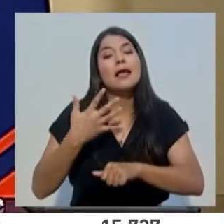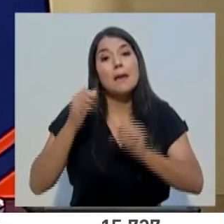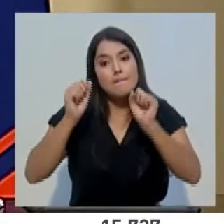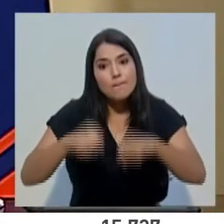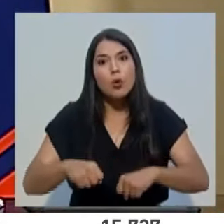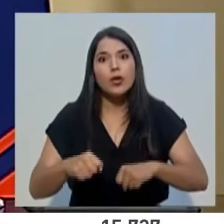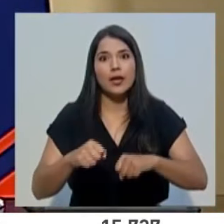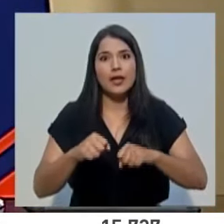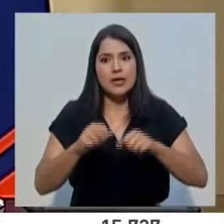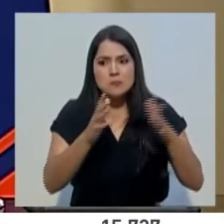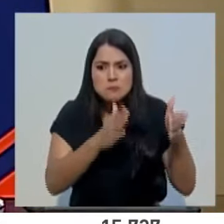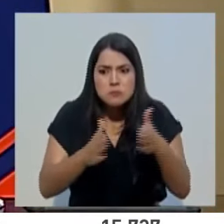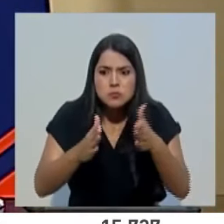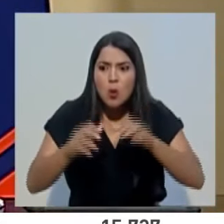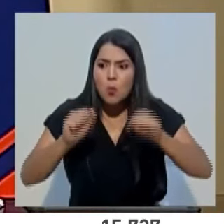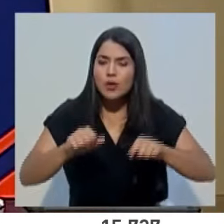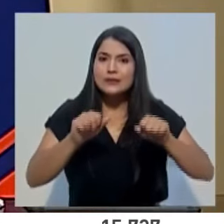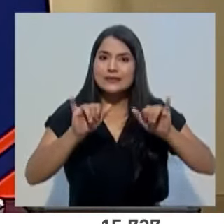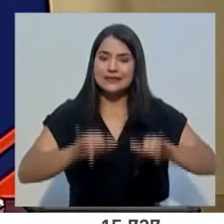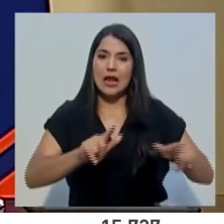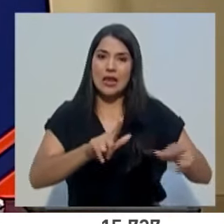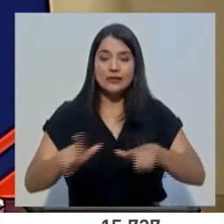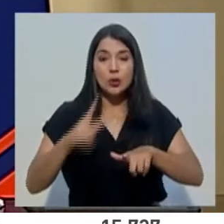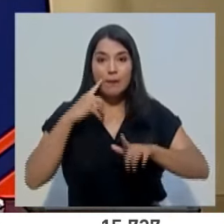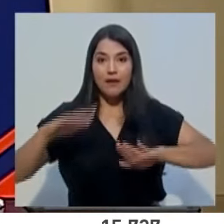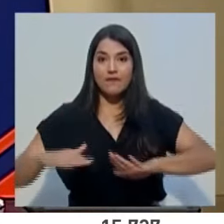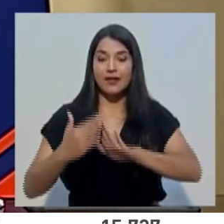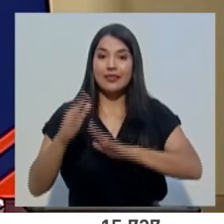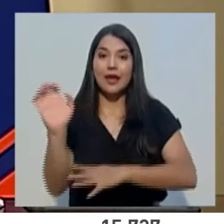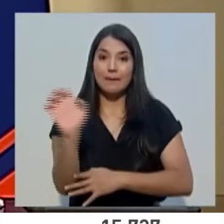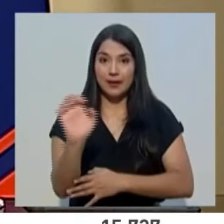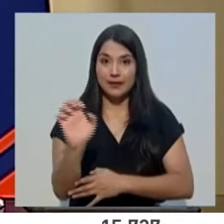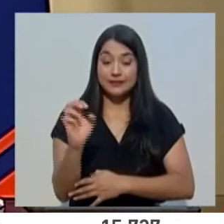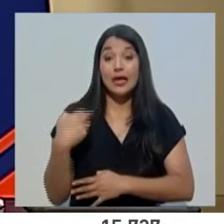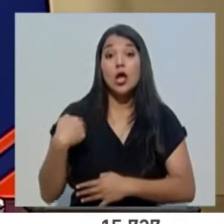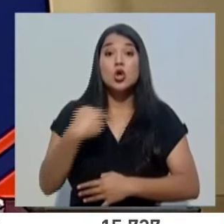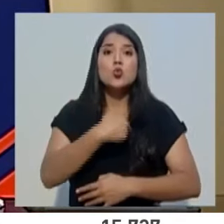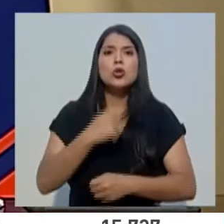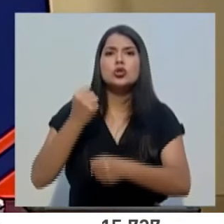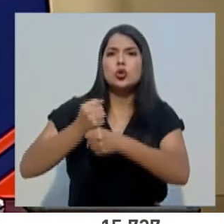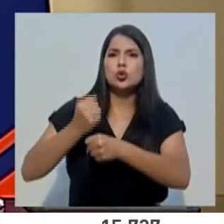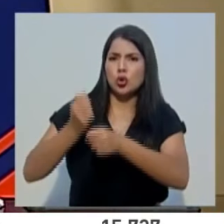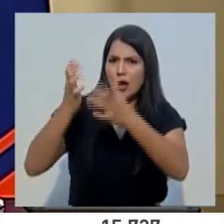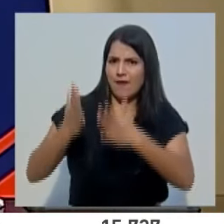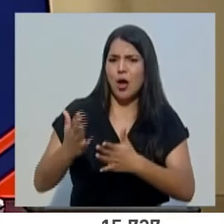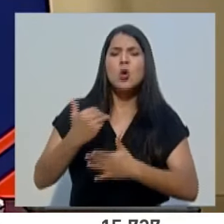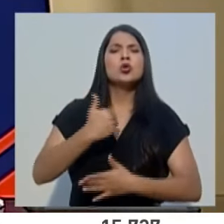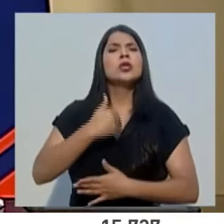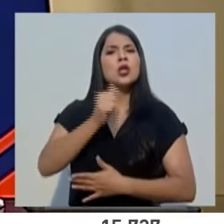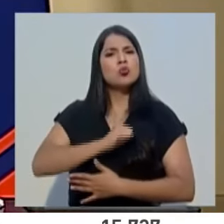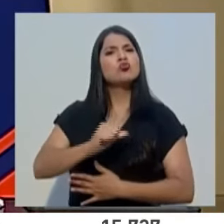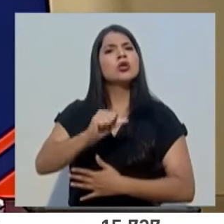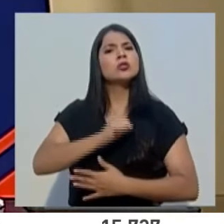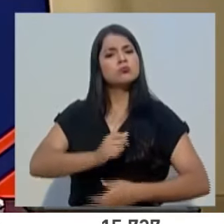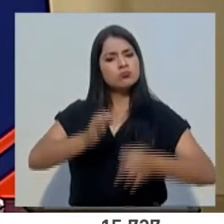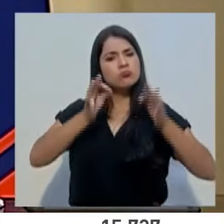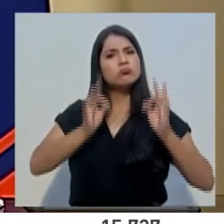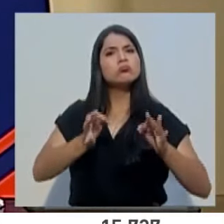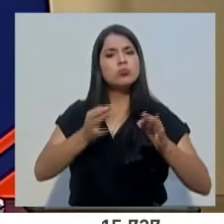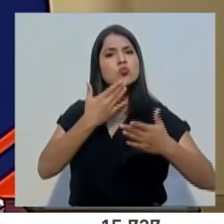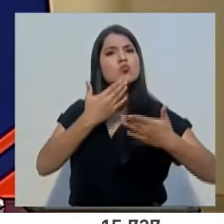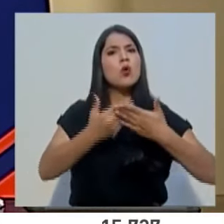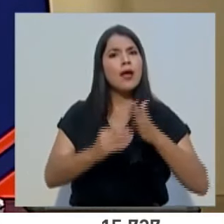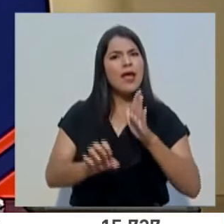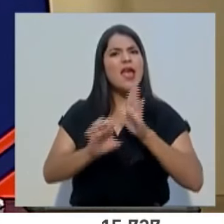preparativos y respuesta para esta emergencia. Nuestro personal se ha comportado en una forma ejemplar,